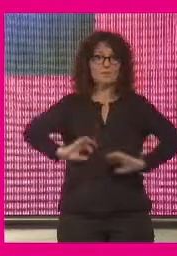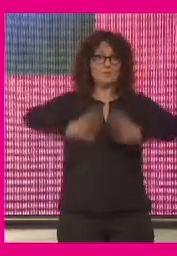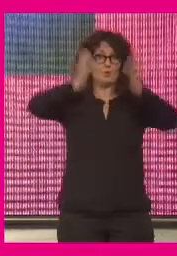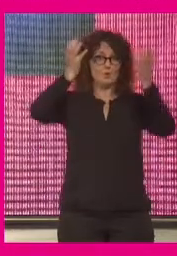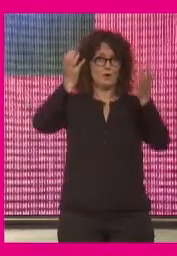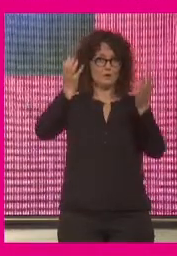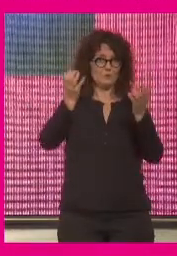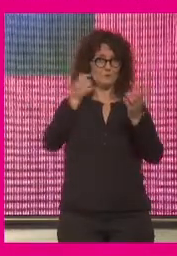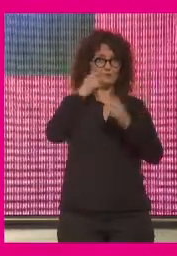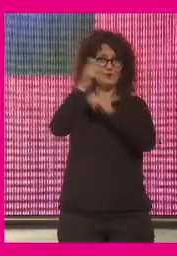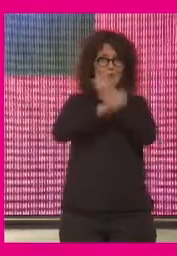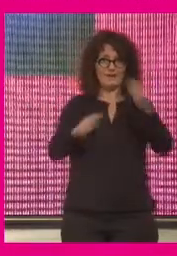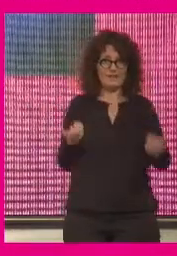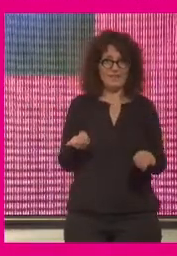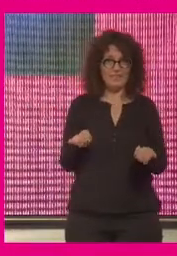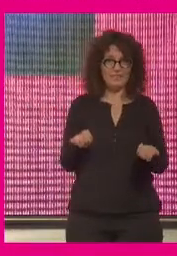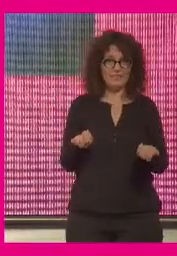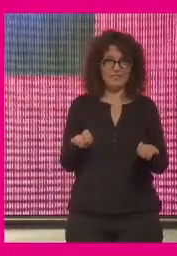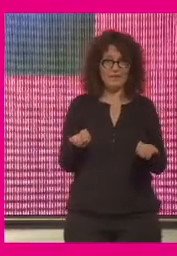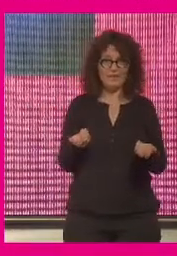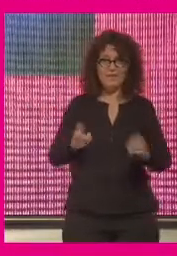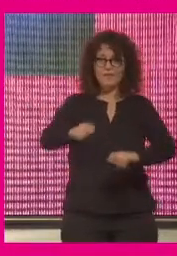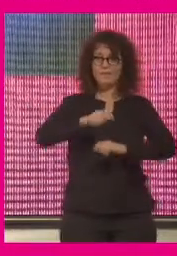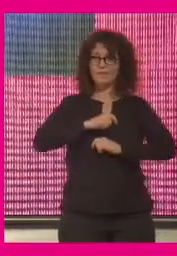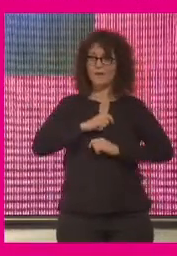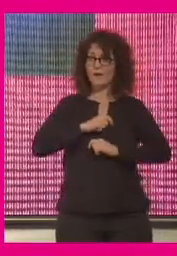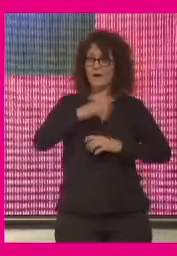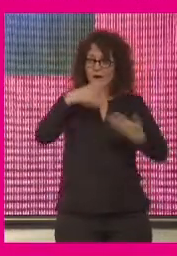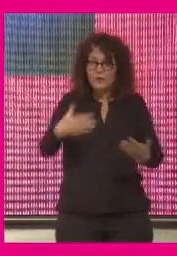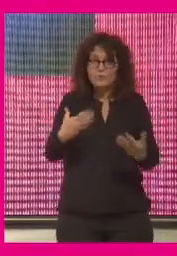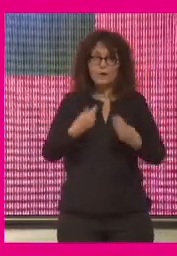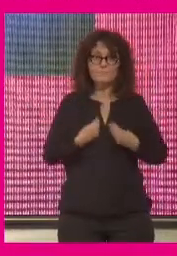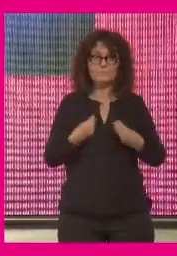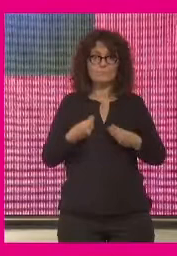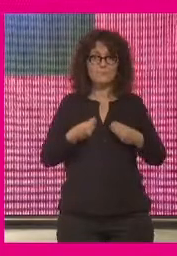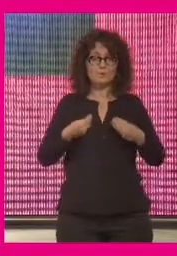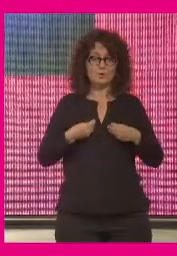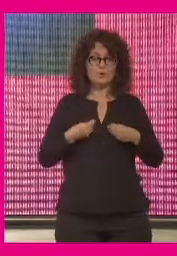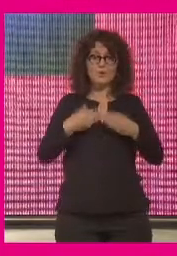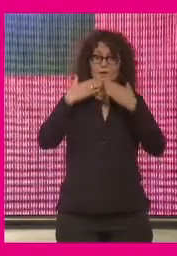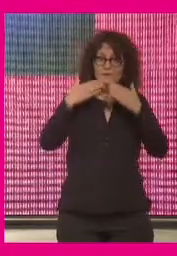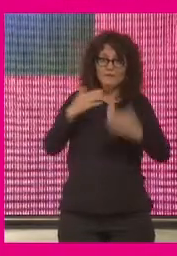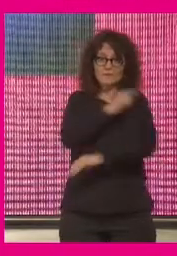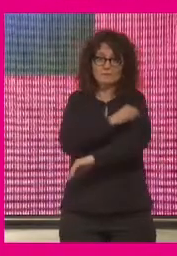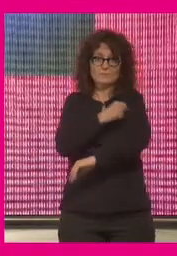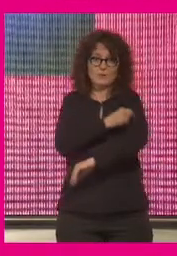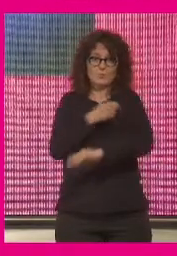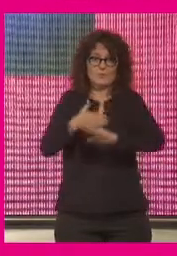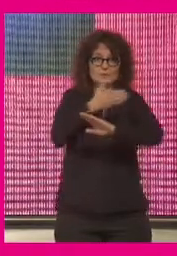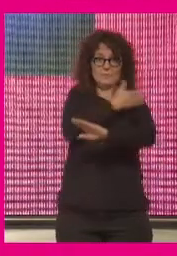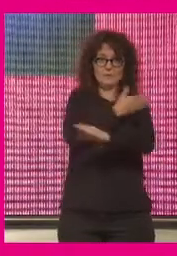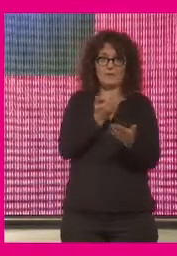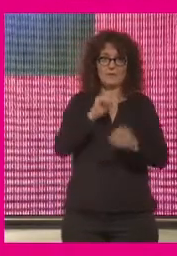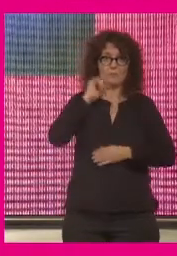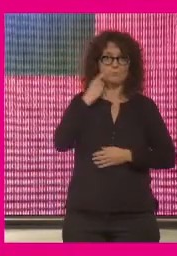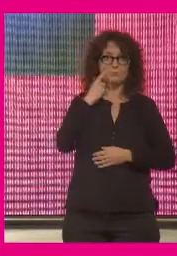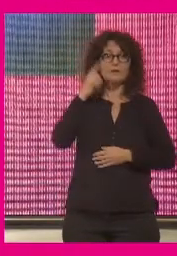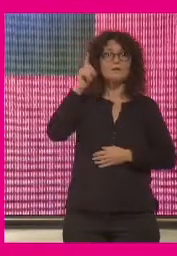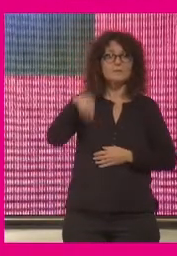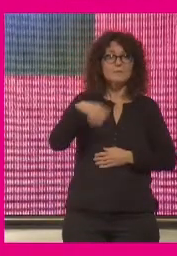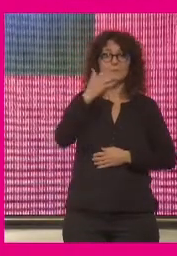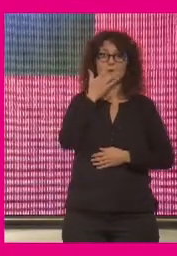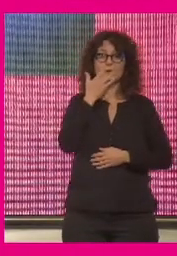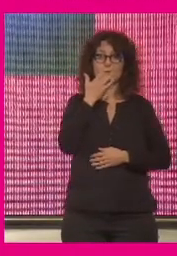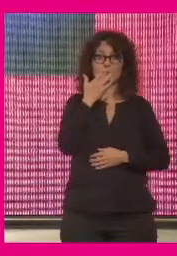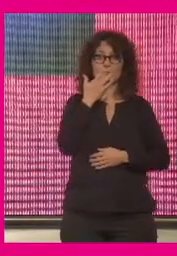humanidad lo que nos lleva a estar vivos donde estamos ahora y pudiendo vivir como vivimos han sido las vacunas del pasado y lo estamos viendo también